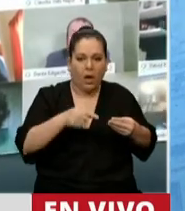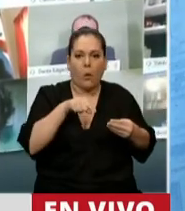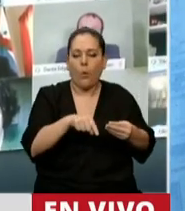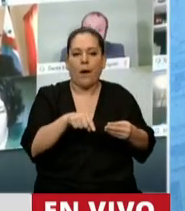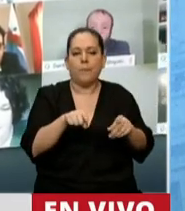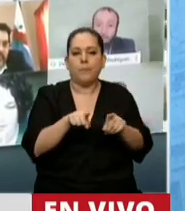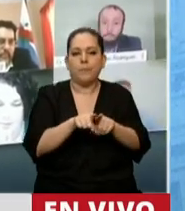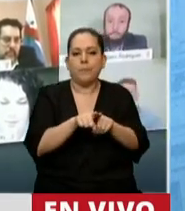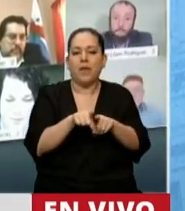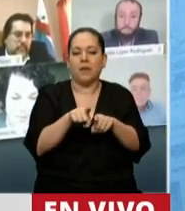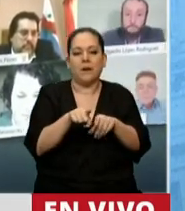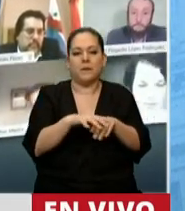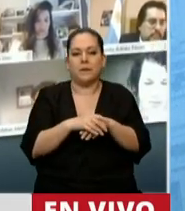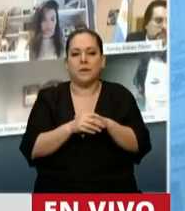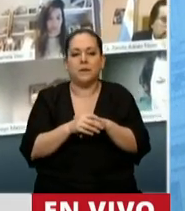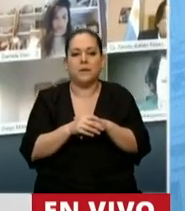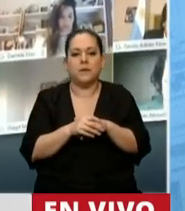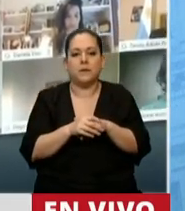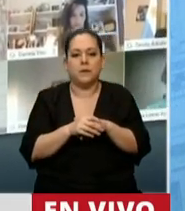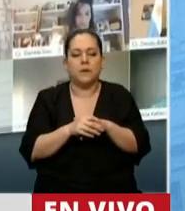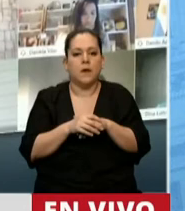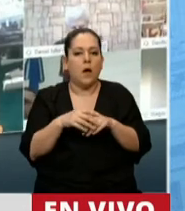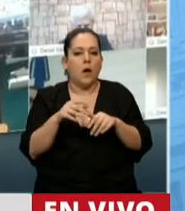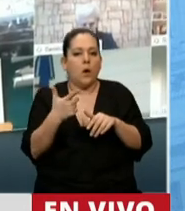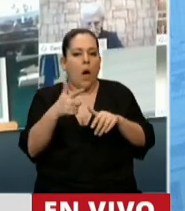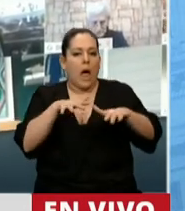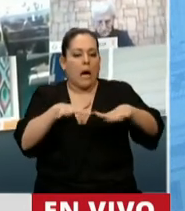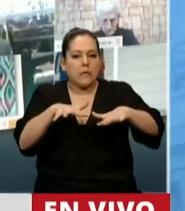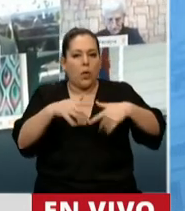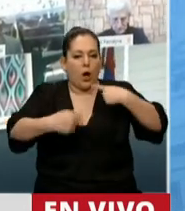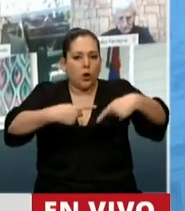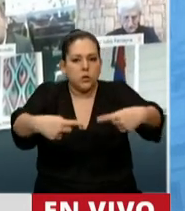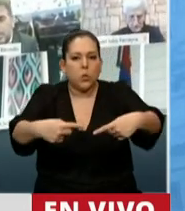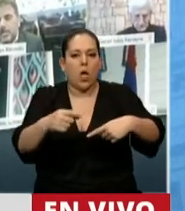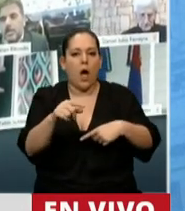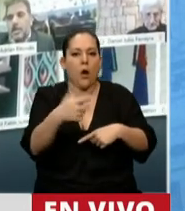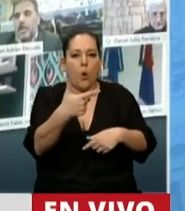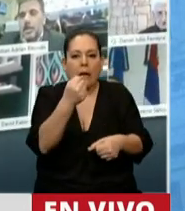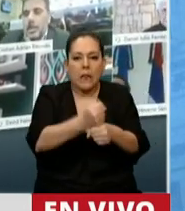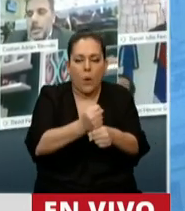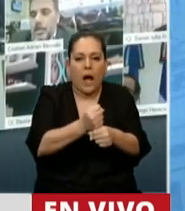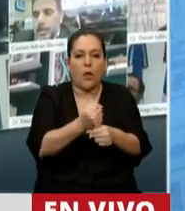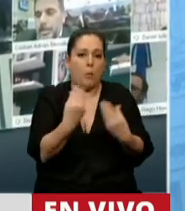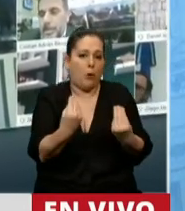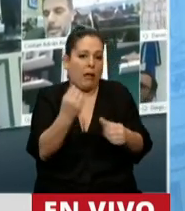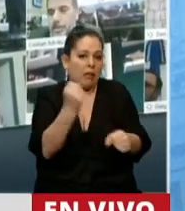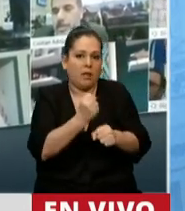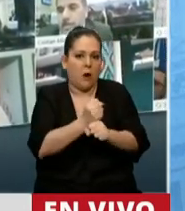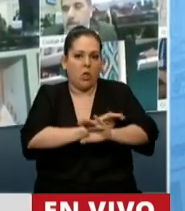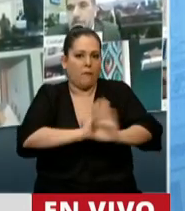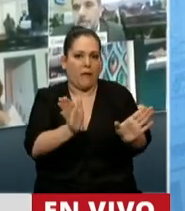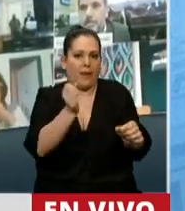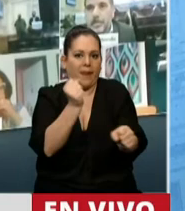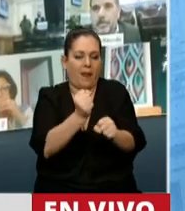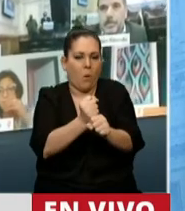activos residuales que ahí quedan, porque no hay una actividad ni en continuidad, no hay trabajadores en juego, porque los trabajadores ya no están o